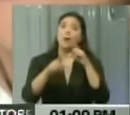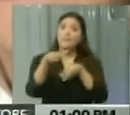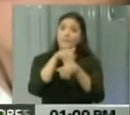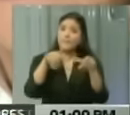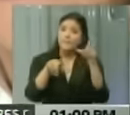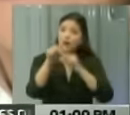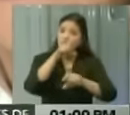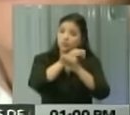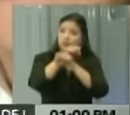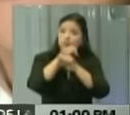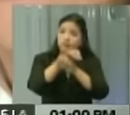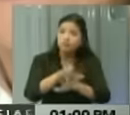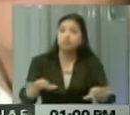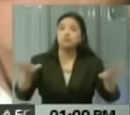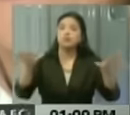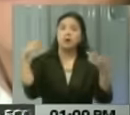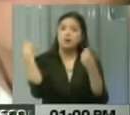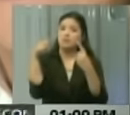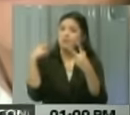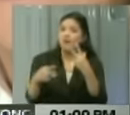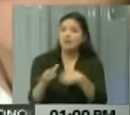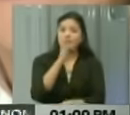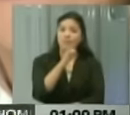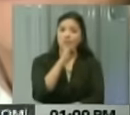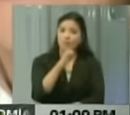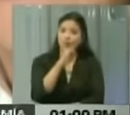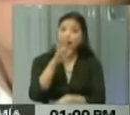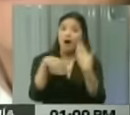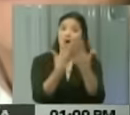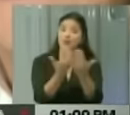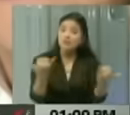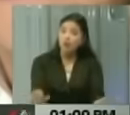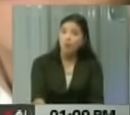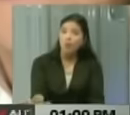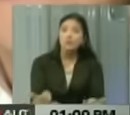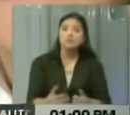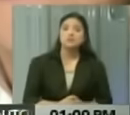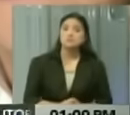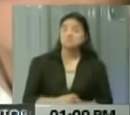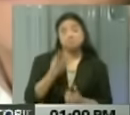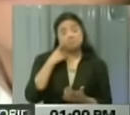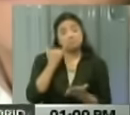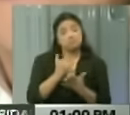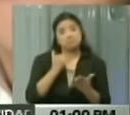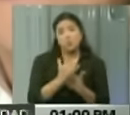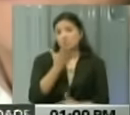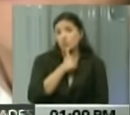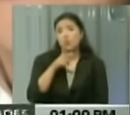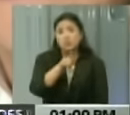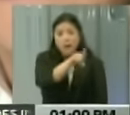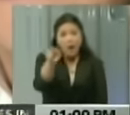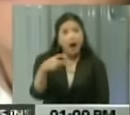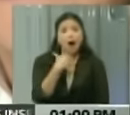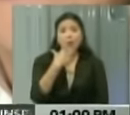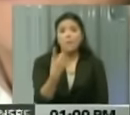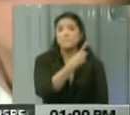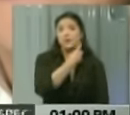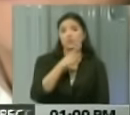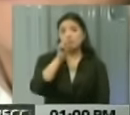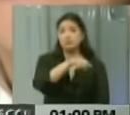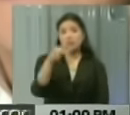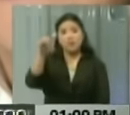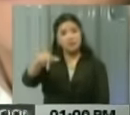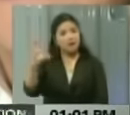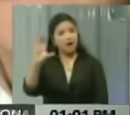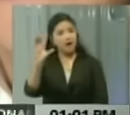han difundido una serie de informaciones que hasta el momento no consta de ninguna veracidad. No sé si tienen alguna pregunta ahí en el estudio en